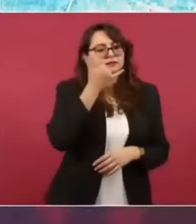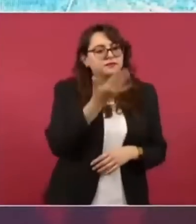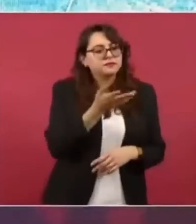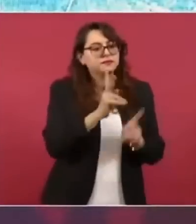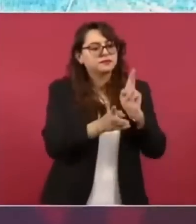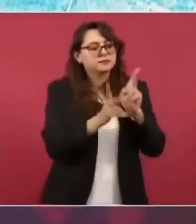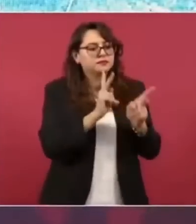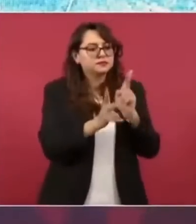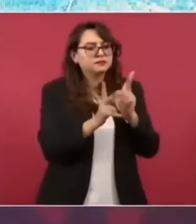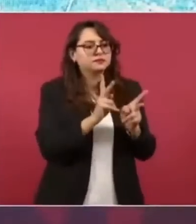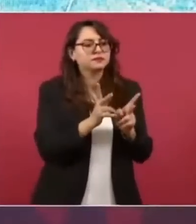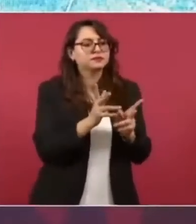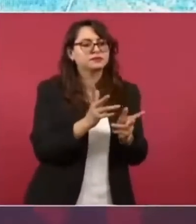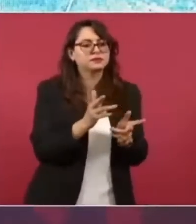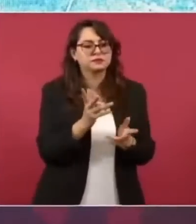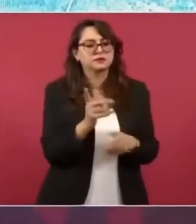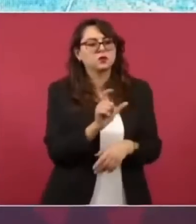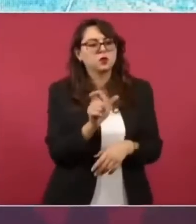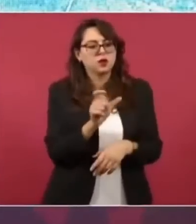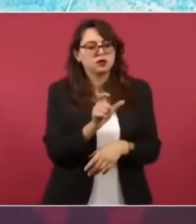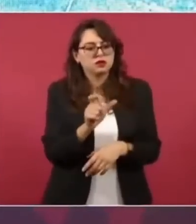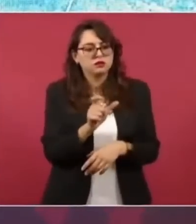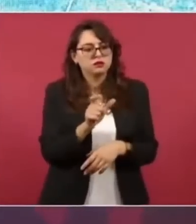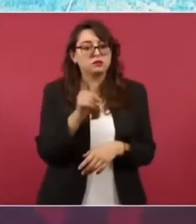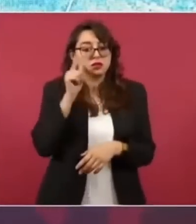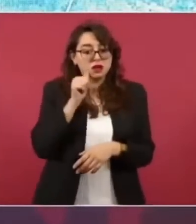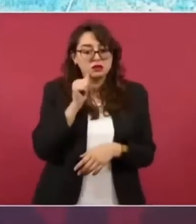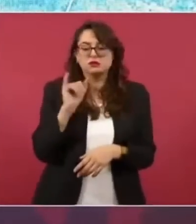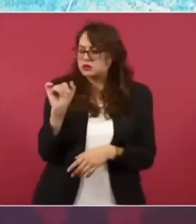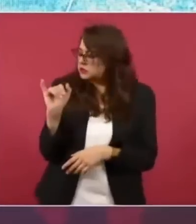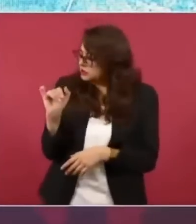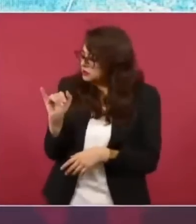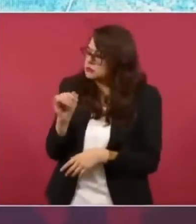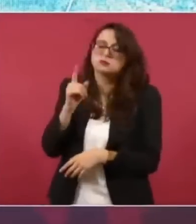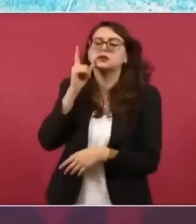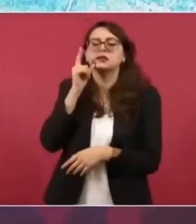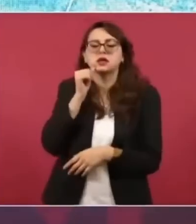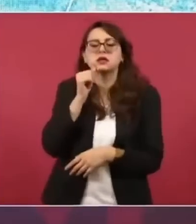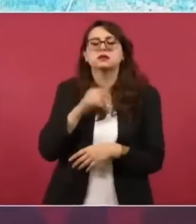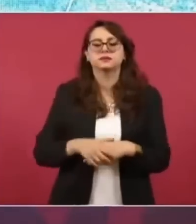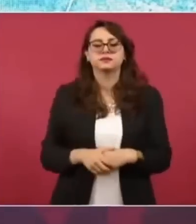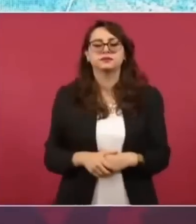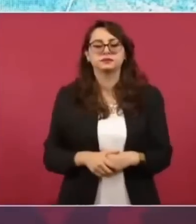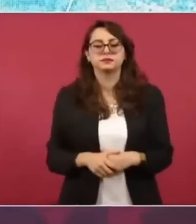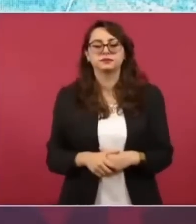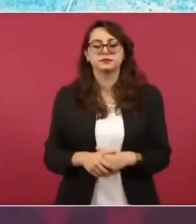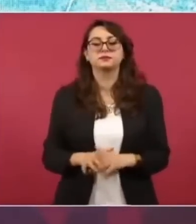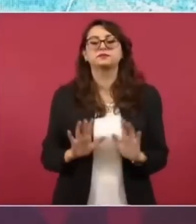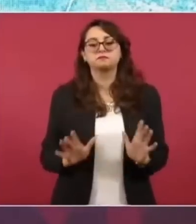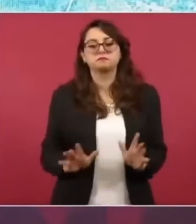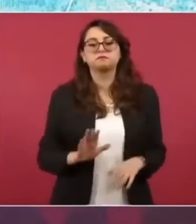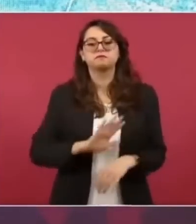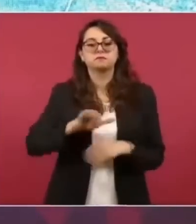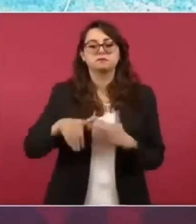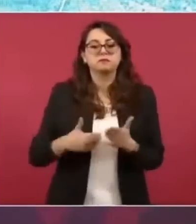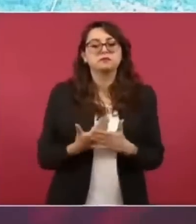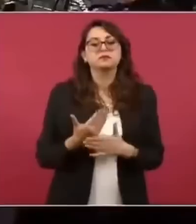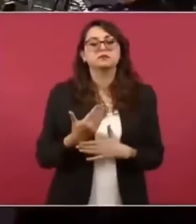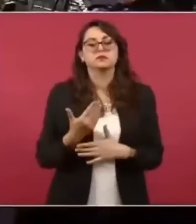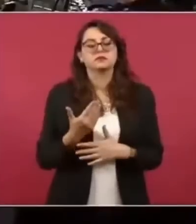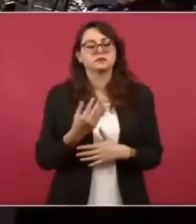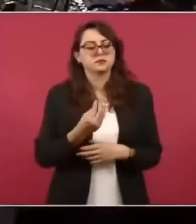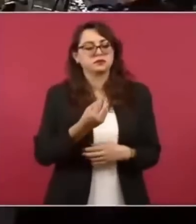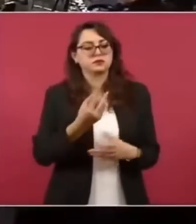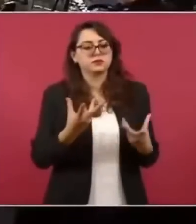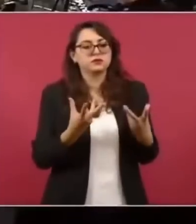no no no cuando usted diga bueno mañana al día siguiente a la comida vamos a un desayuno